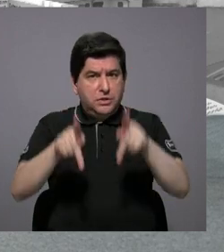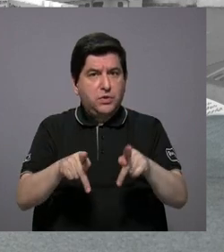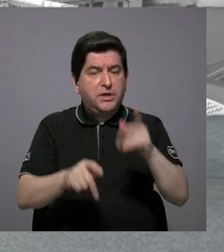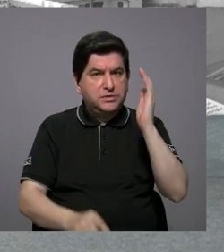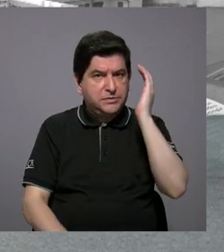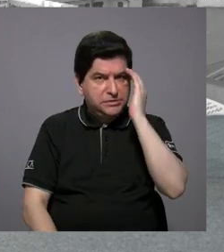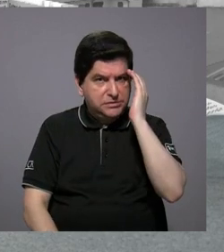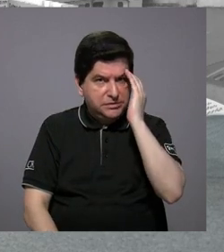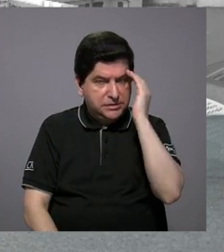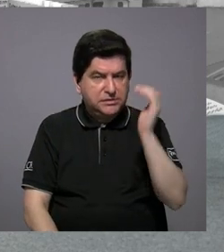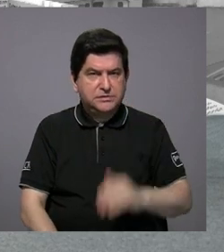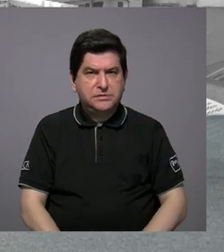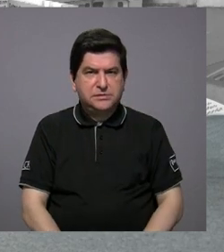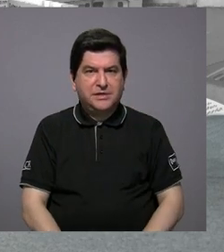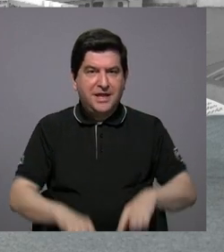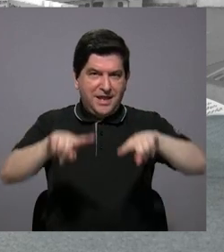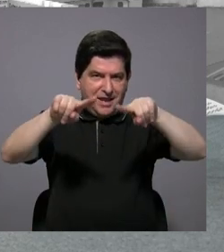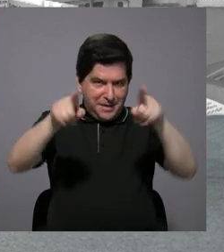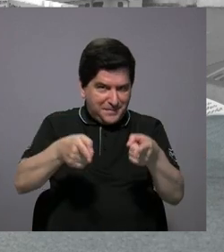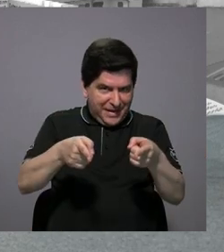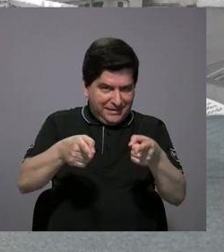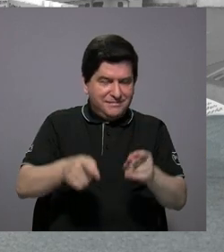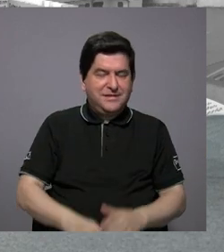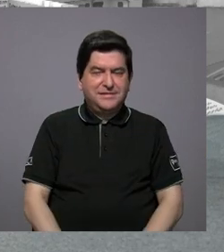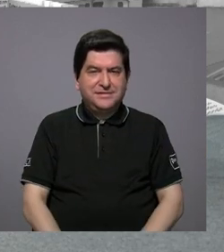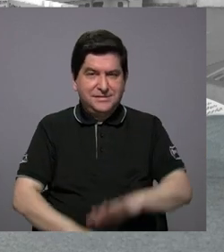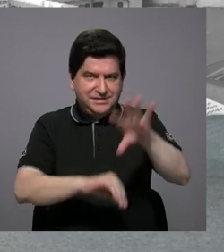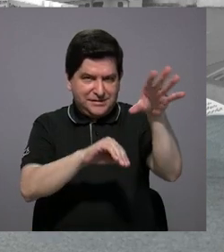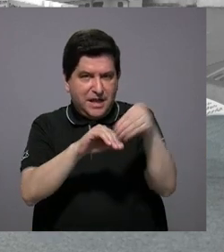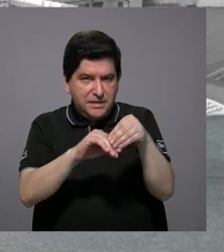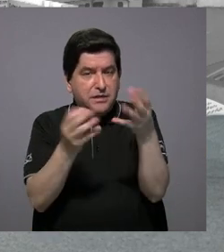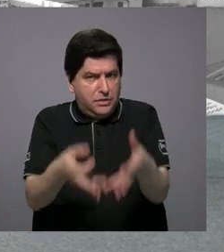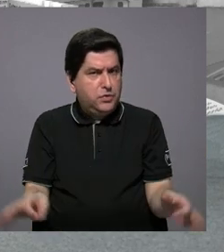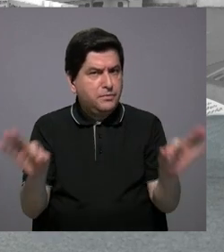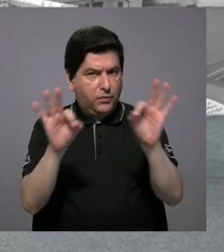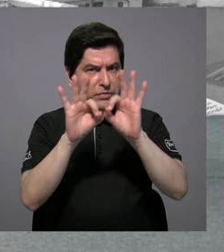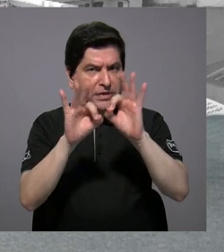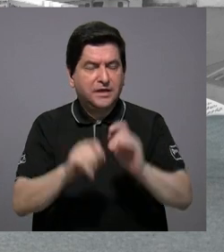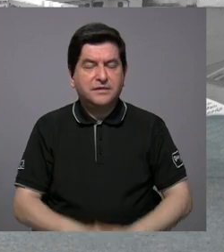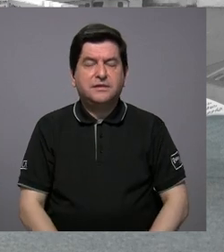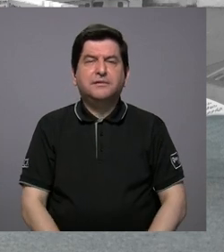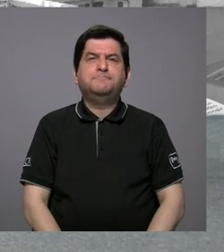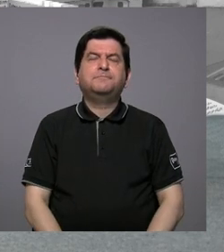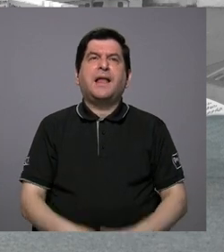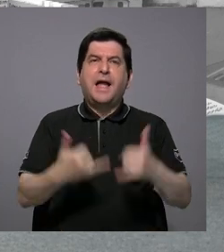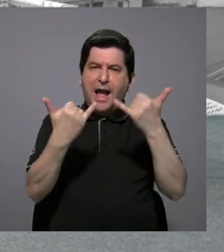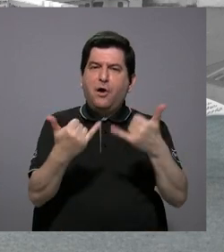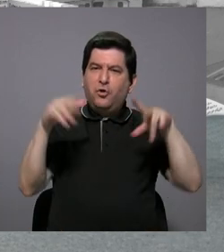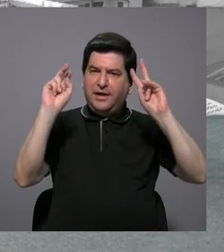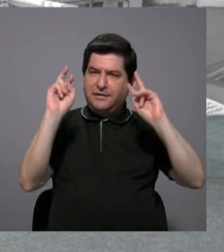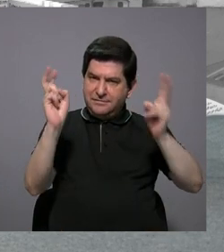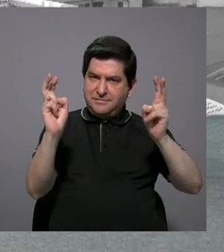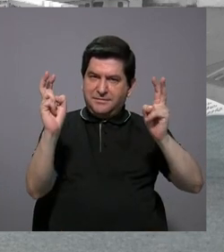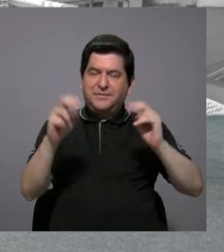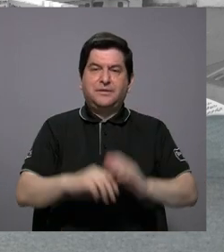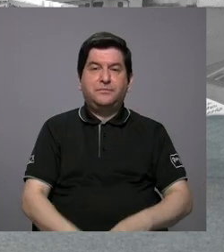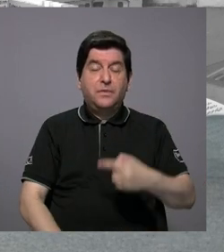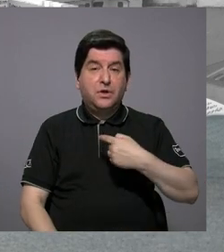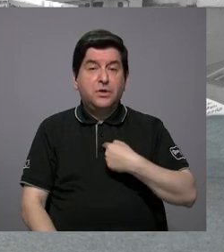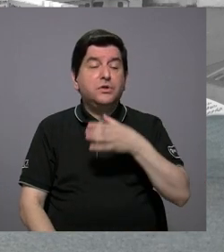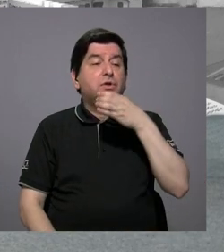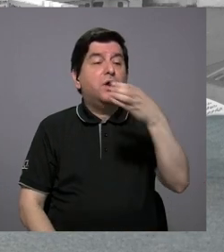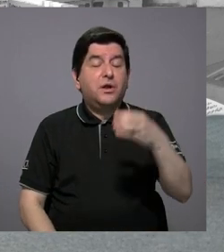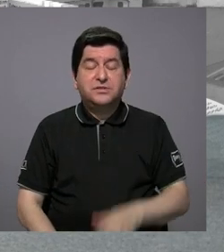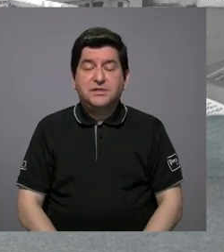entendiera. El paréntesis o la nota al pie de página es muy importante. Pero el tema es que cuando yo le